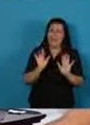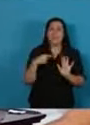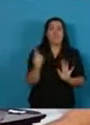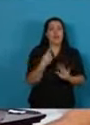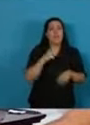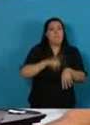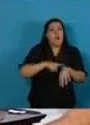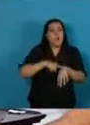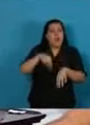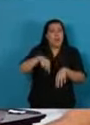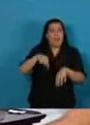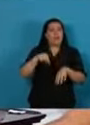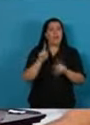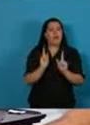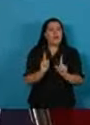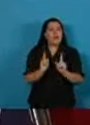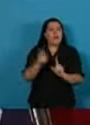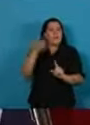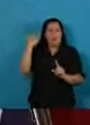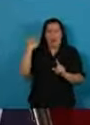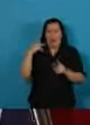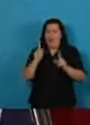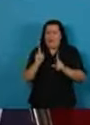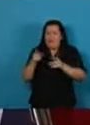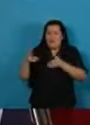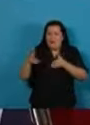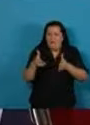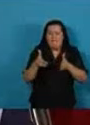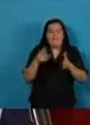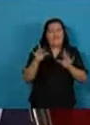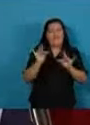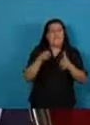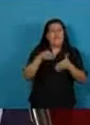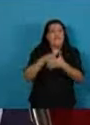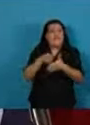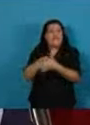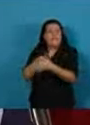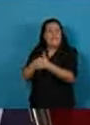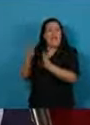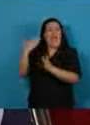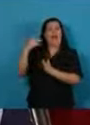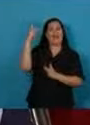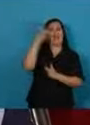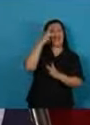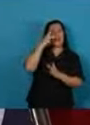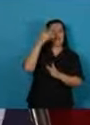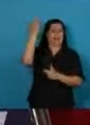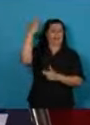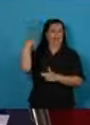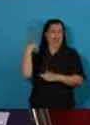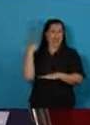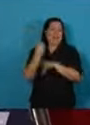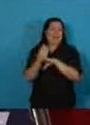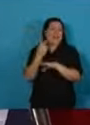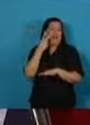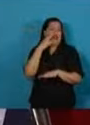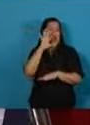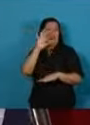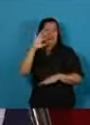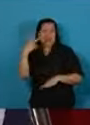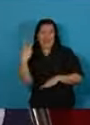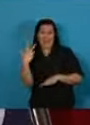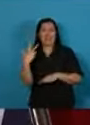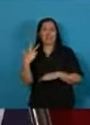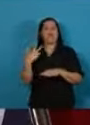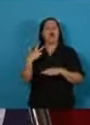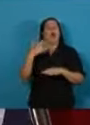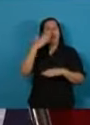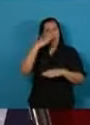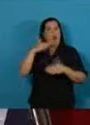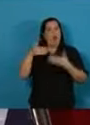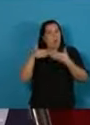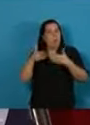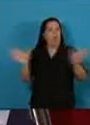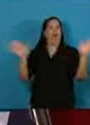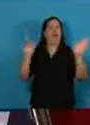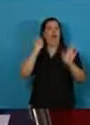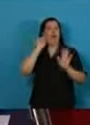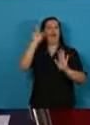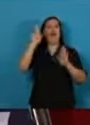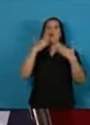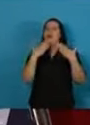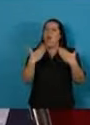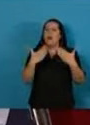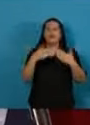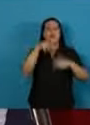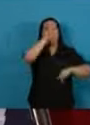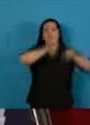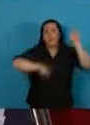transitando el mismo laberinto que nos atrapó a Néstor y a mí en el año 2003 y del que pudimos salir solo con el